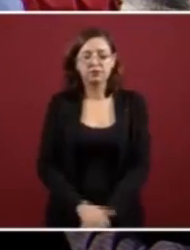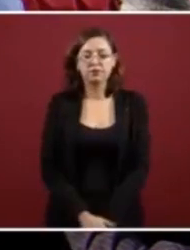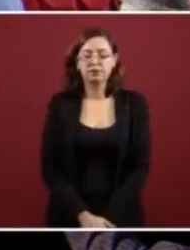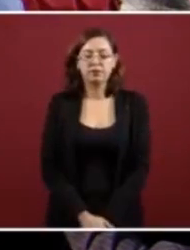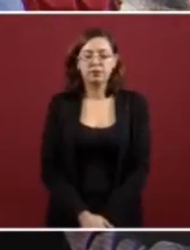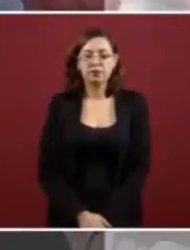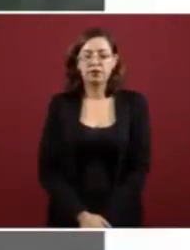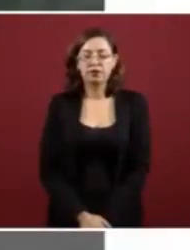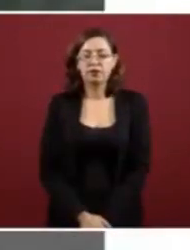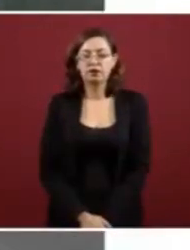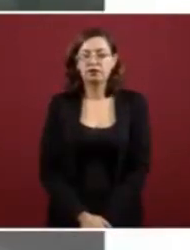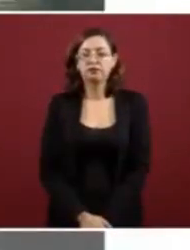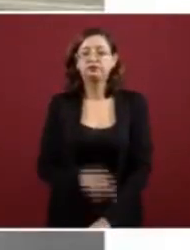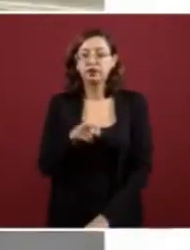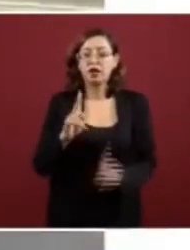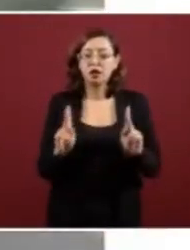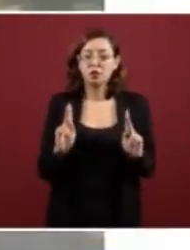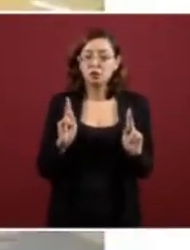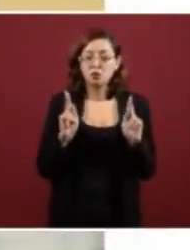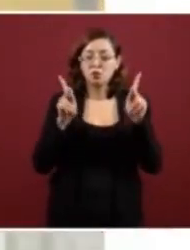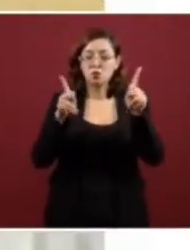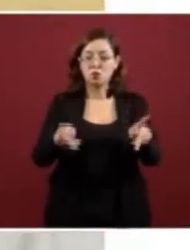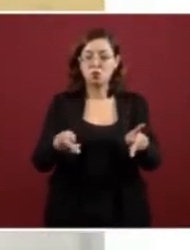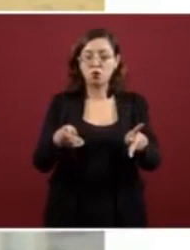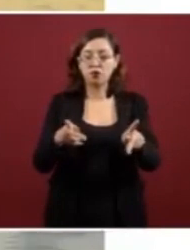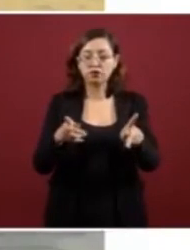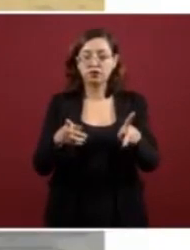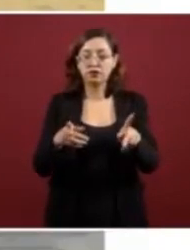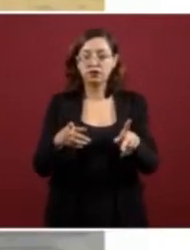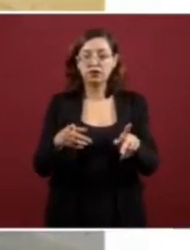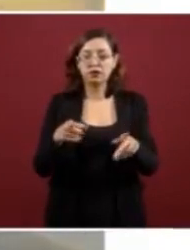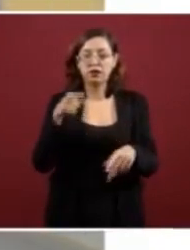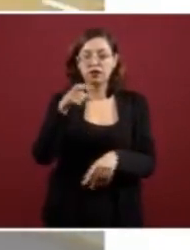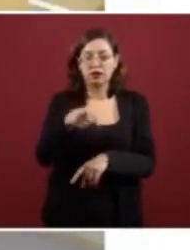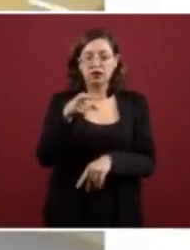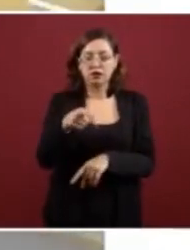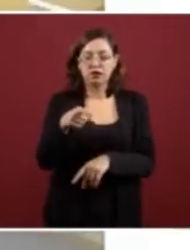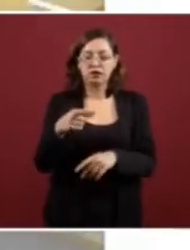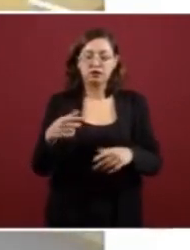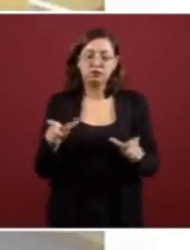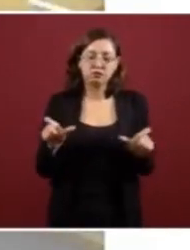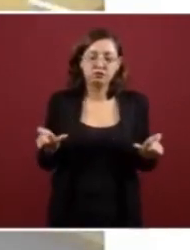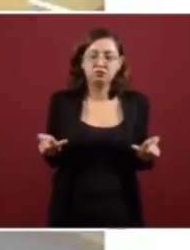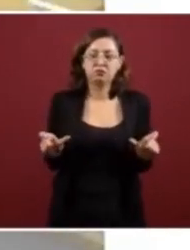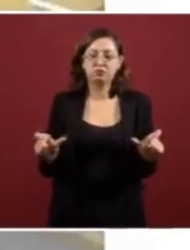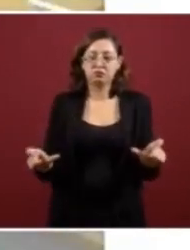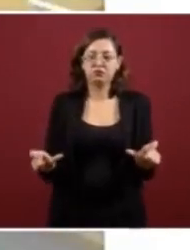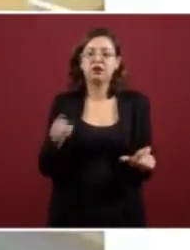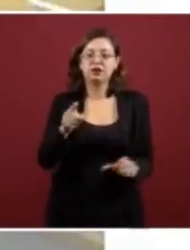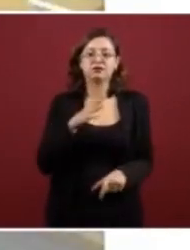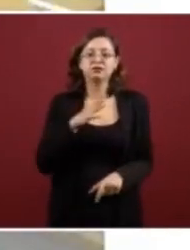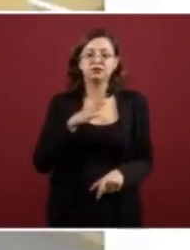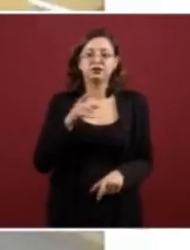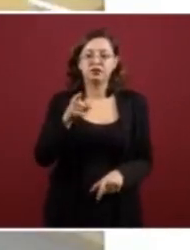Este es el puente, el puente que iba a cubrir una de las bases que no logra llegar porque tiene la